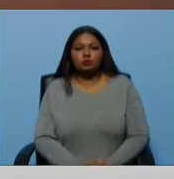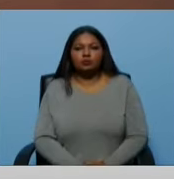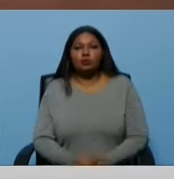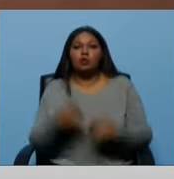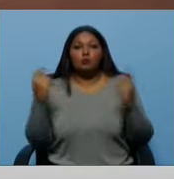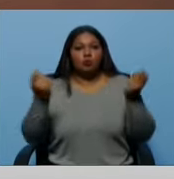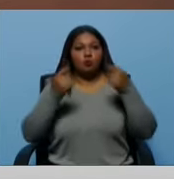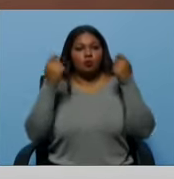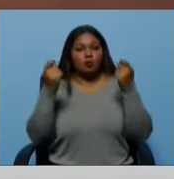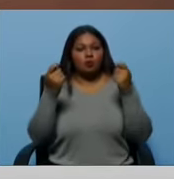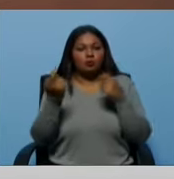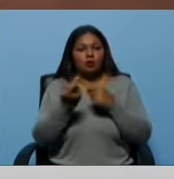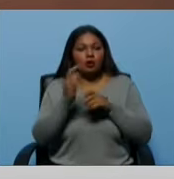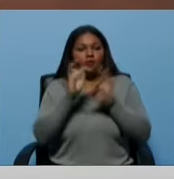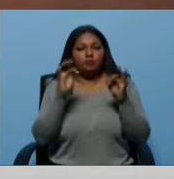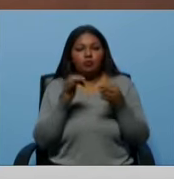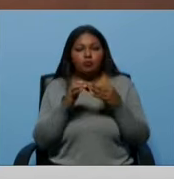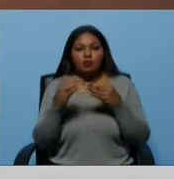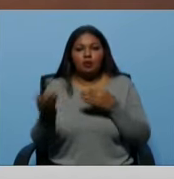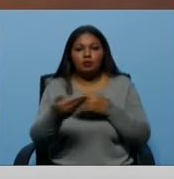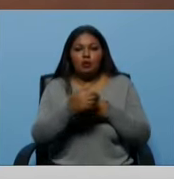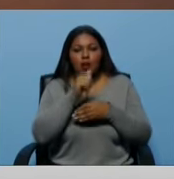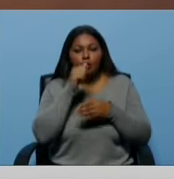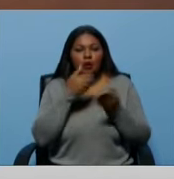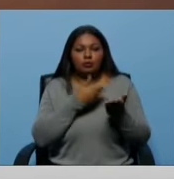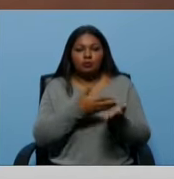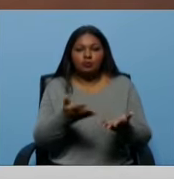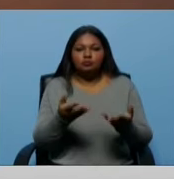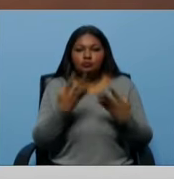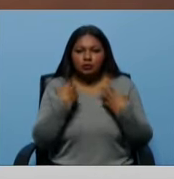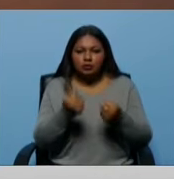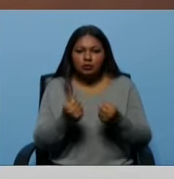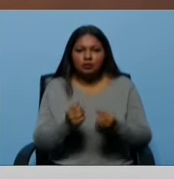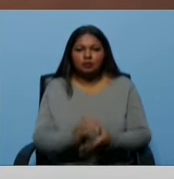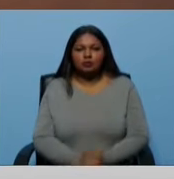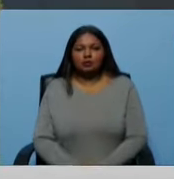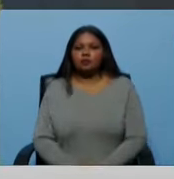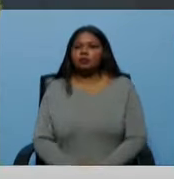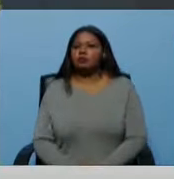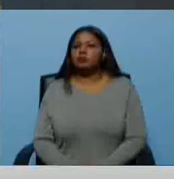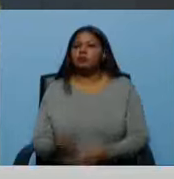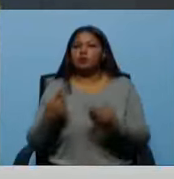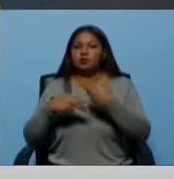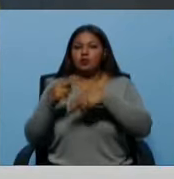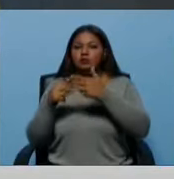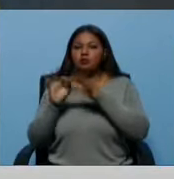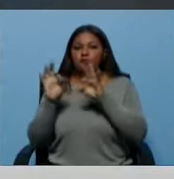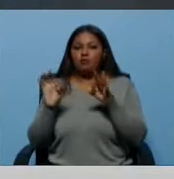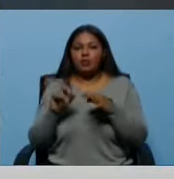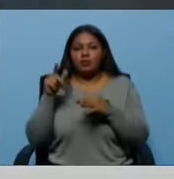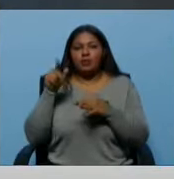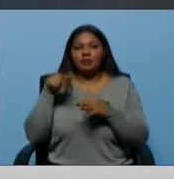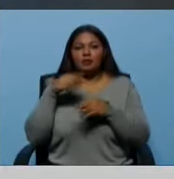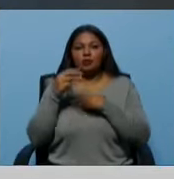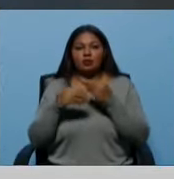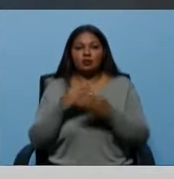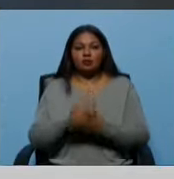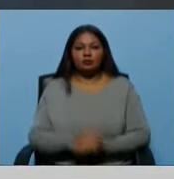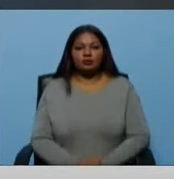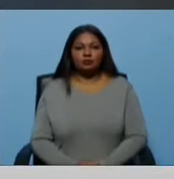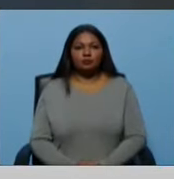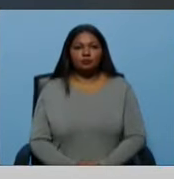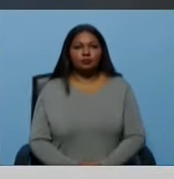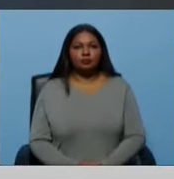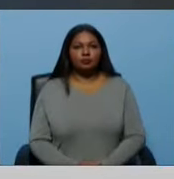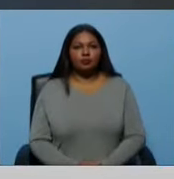eso, tratar de recoger el agua que... Y por eso es que hay que construir legislación en torno a eso, en varios sentidos, por ejemplo,